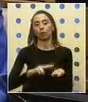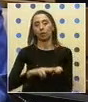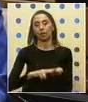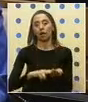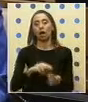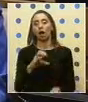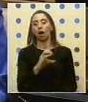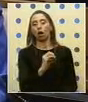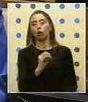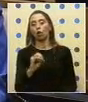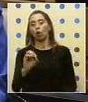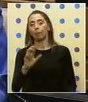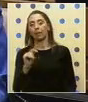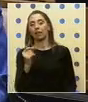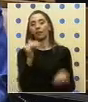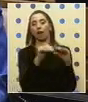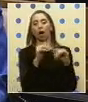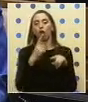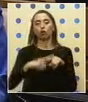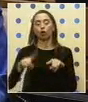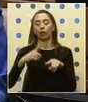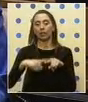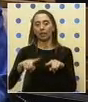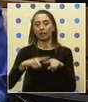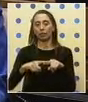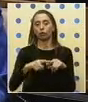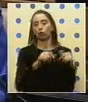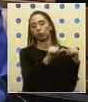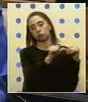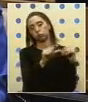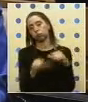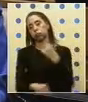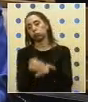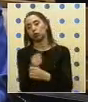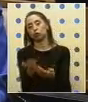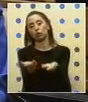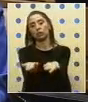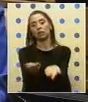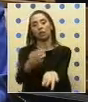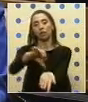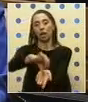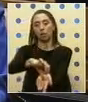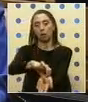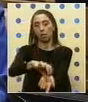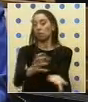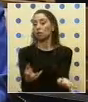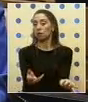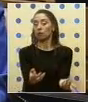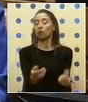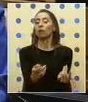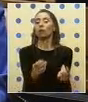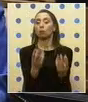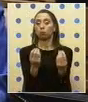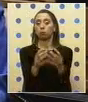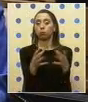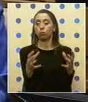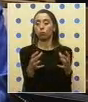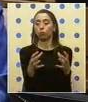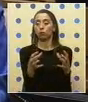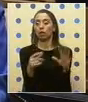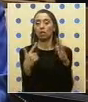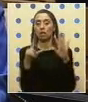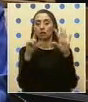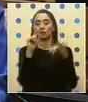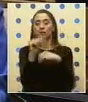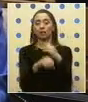las cooperativas de ahorro y crédito que han servido durante largos años en nuestro país, muchas de ellas prácticamente a cumplir 70